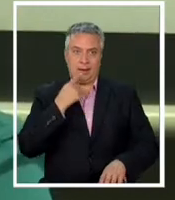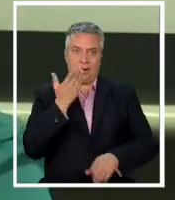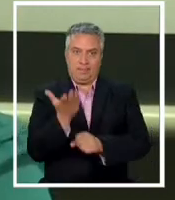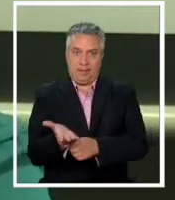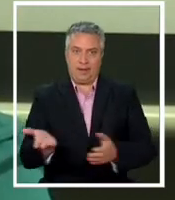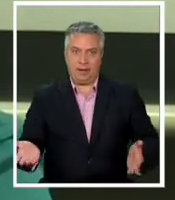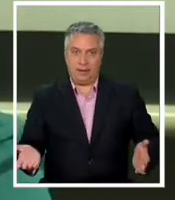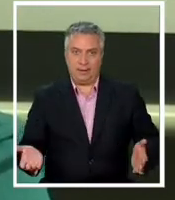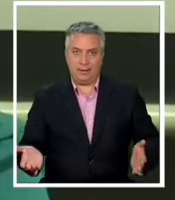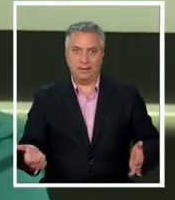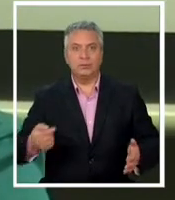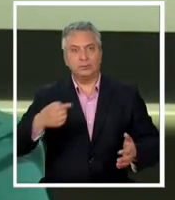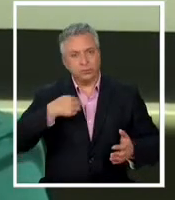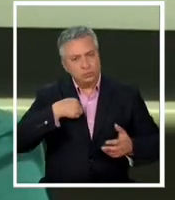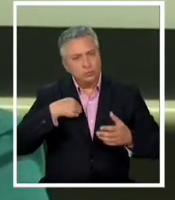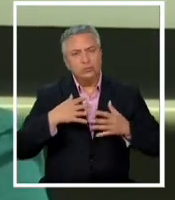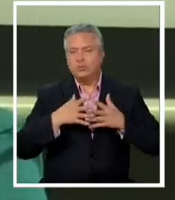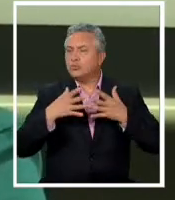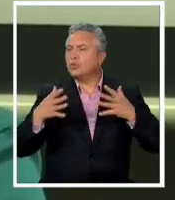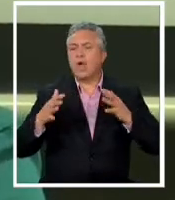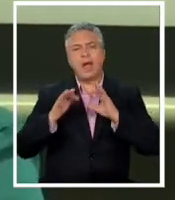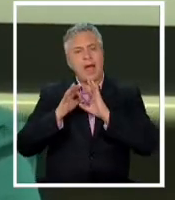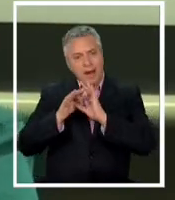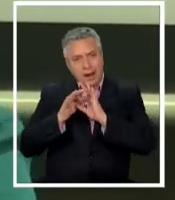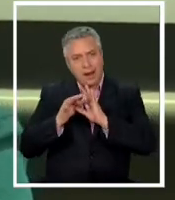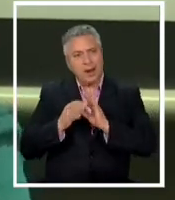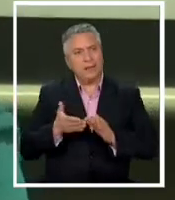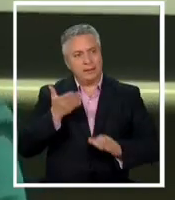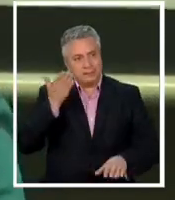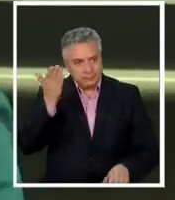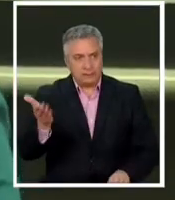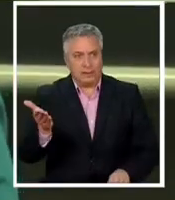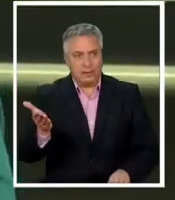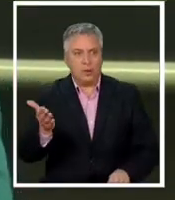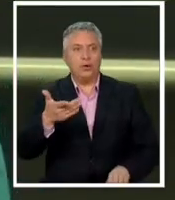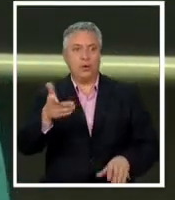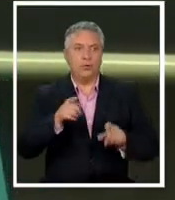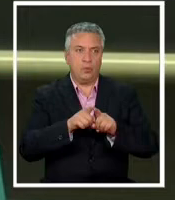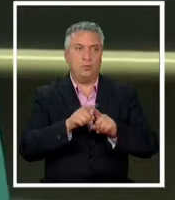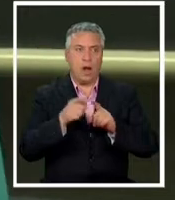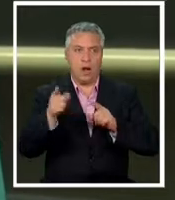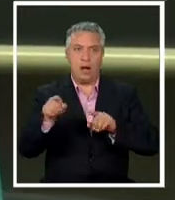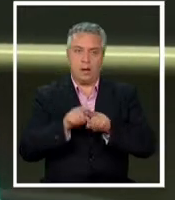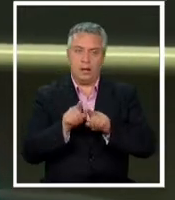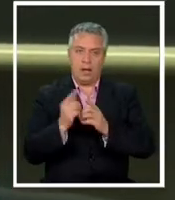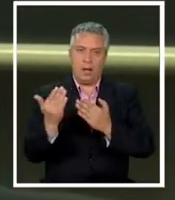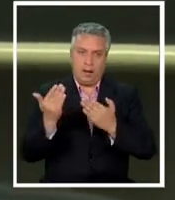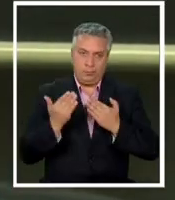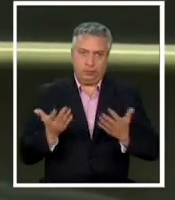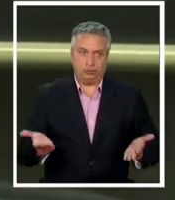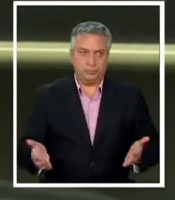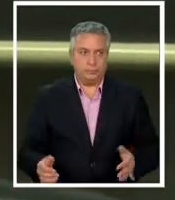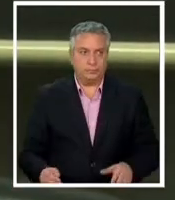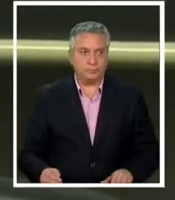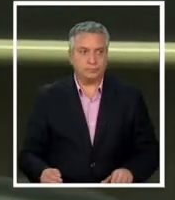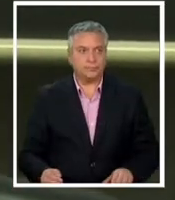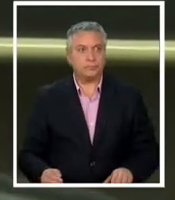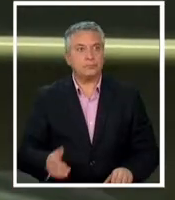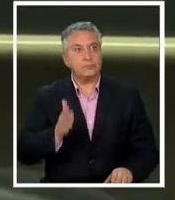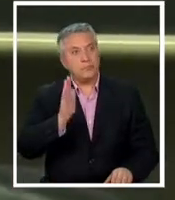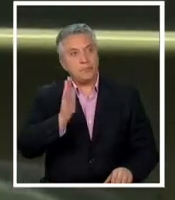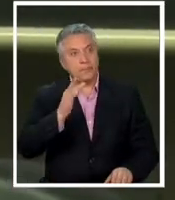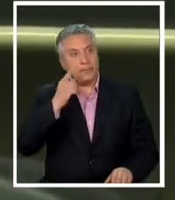agradecidos por este apoyo constante pero